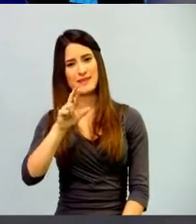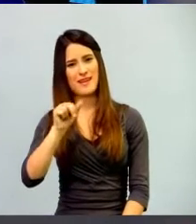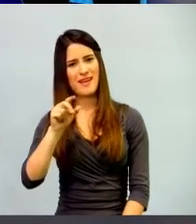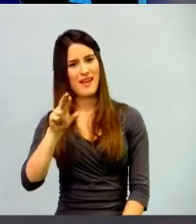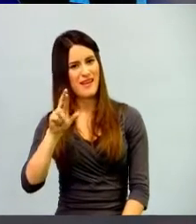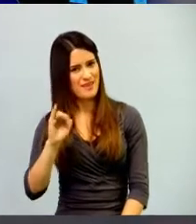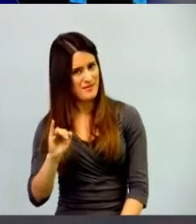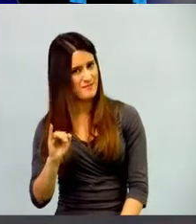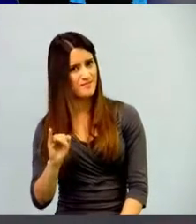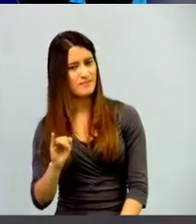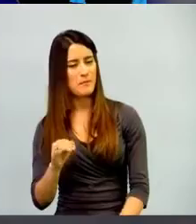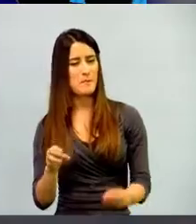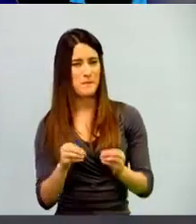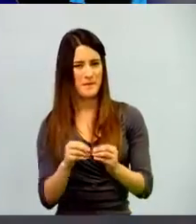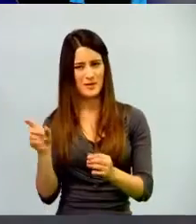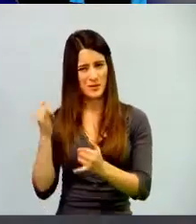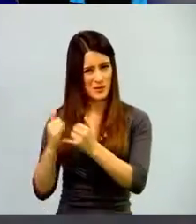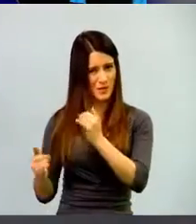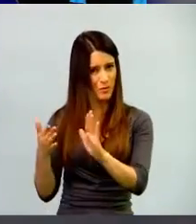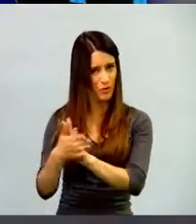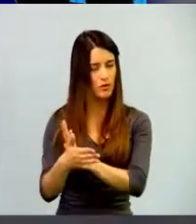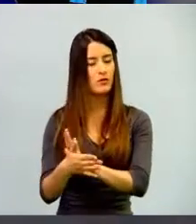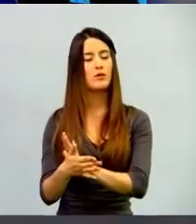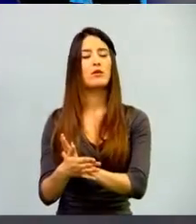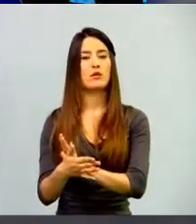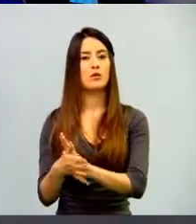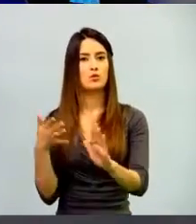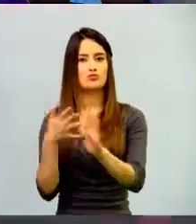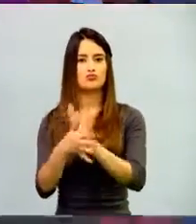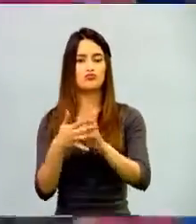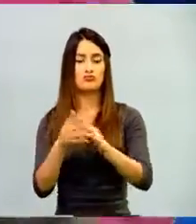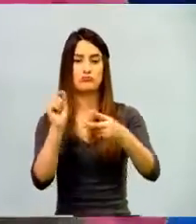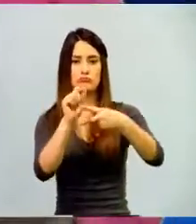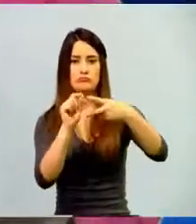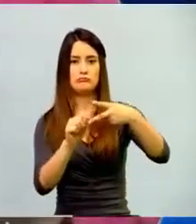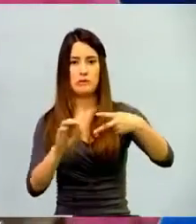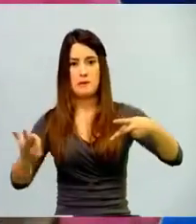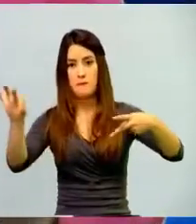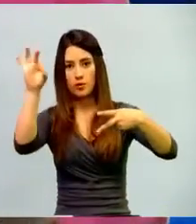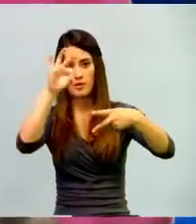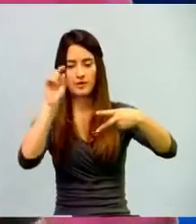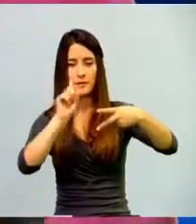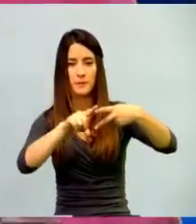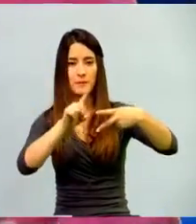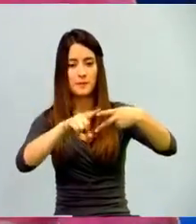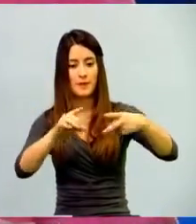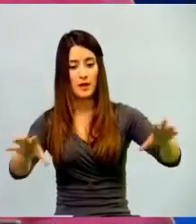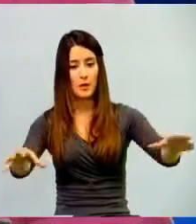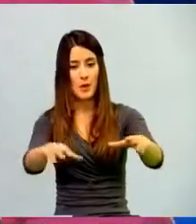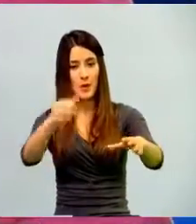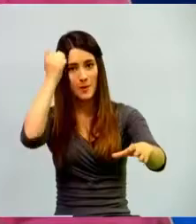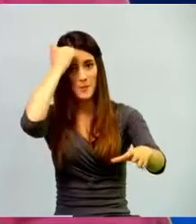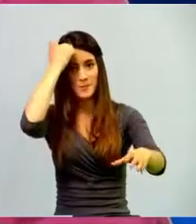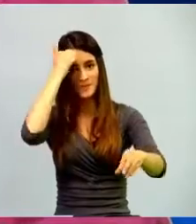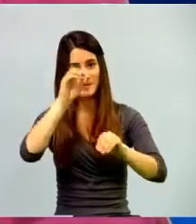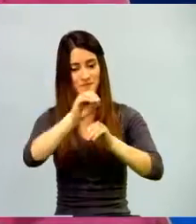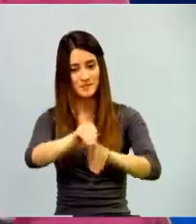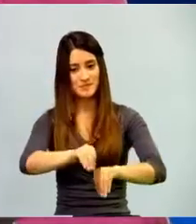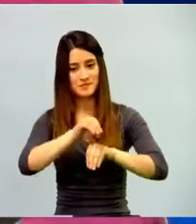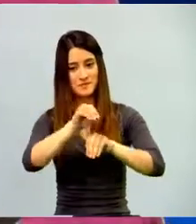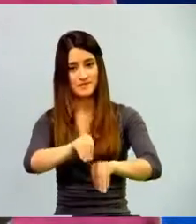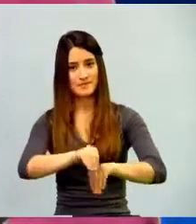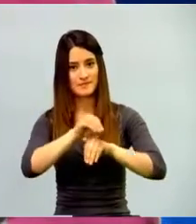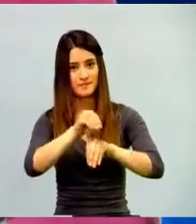dos puntos absolutamente importantes. Uno es la formación del docente. La formación del docente es vital